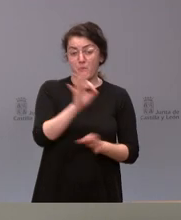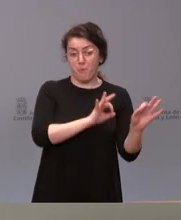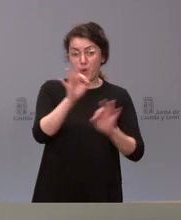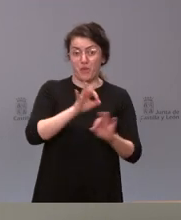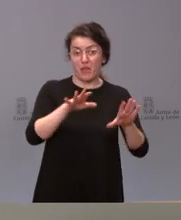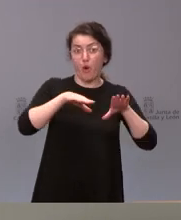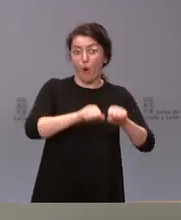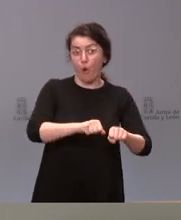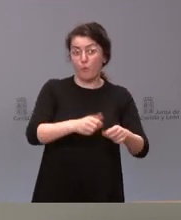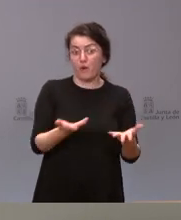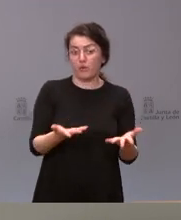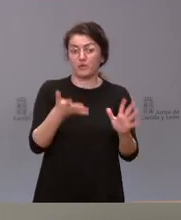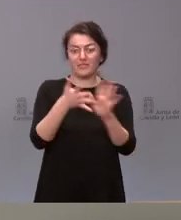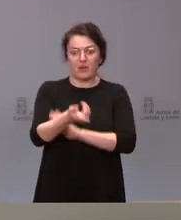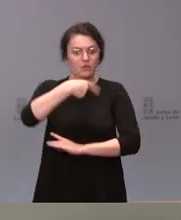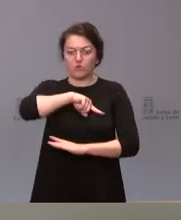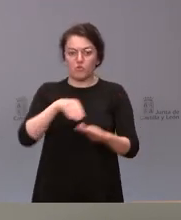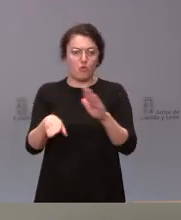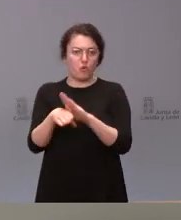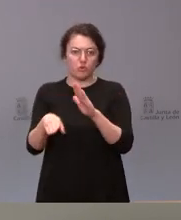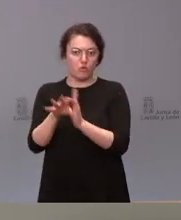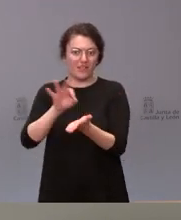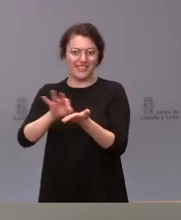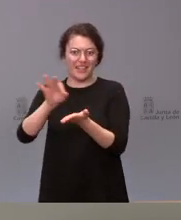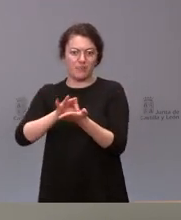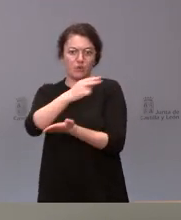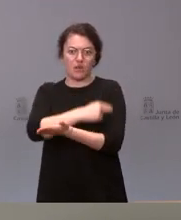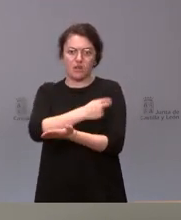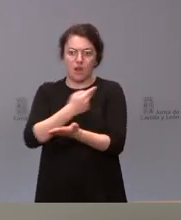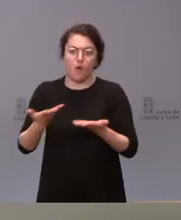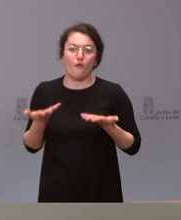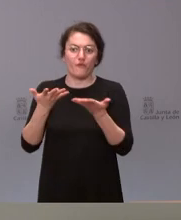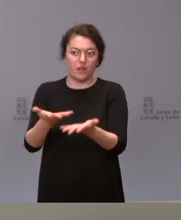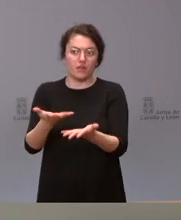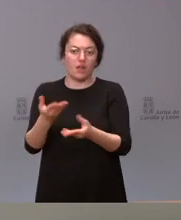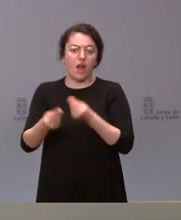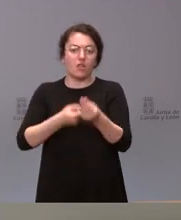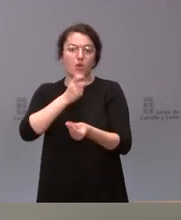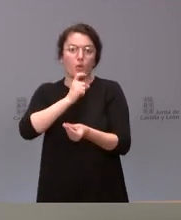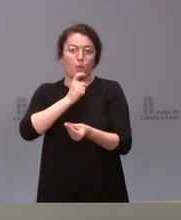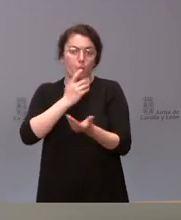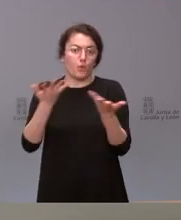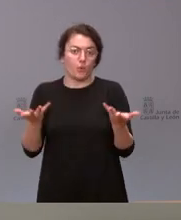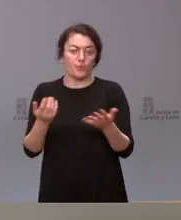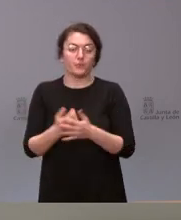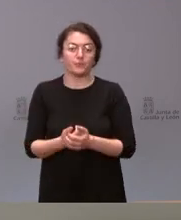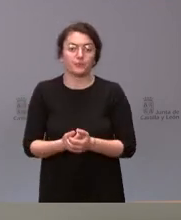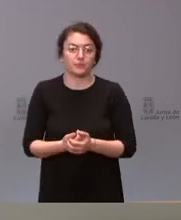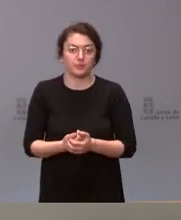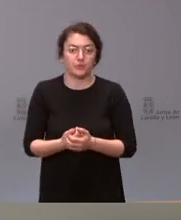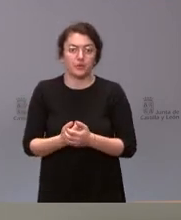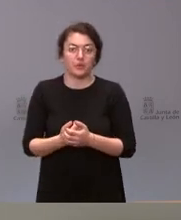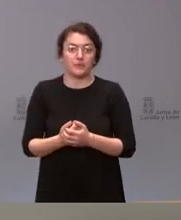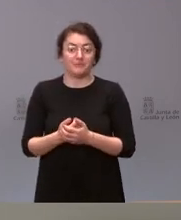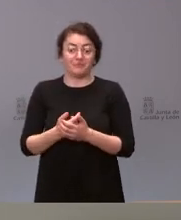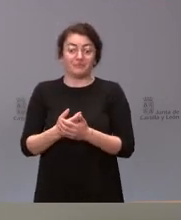de seguir prestando un servicio sanitario a muchas personas que lógicamente el volumen de trabajo en materia sanitaria en esa